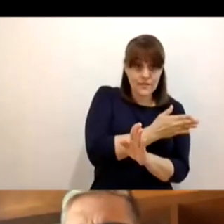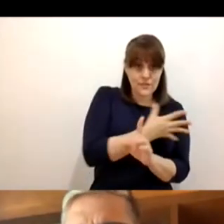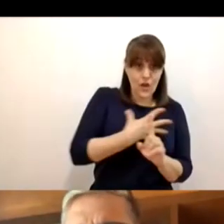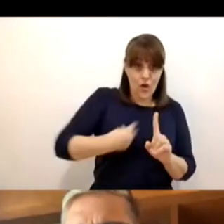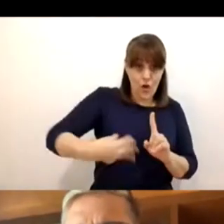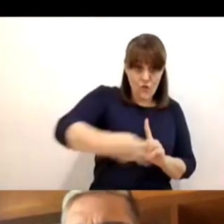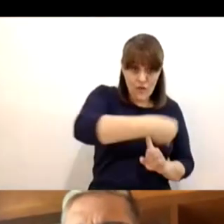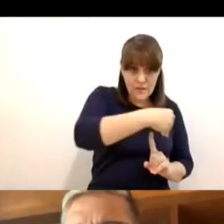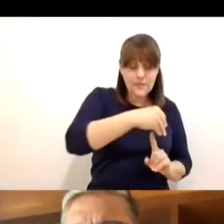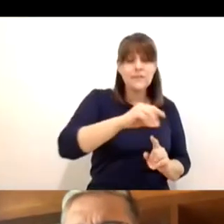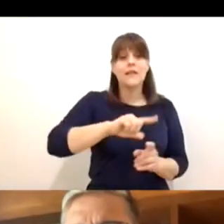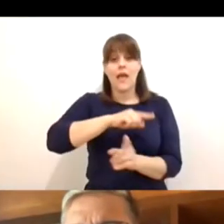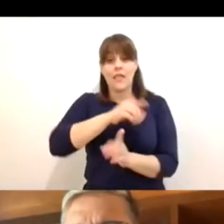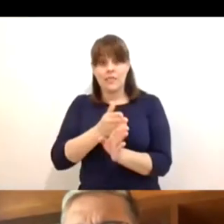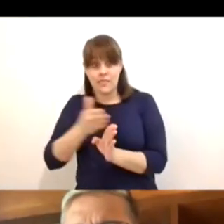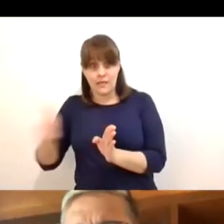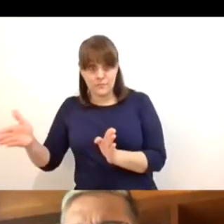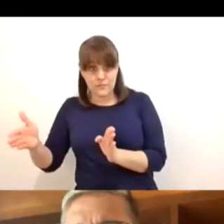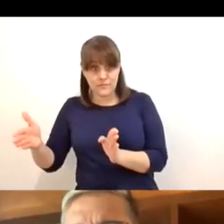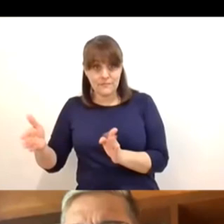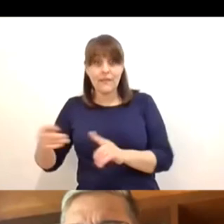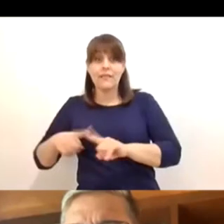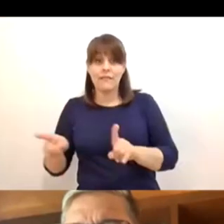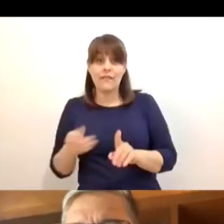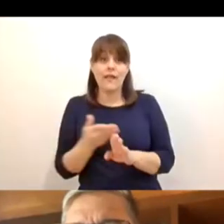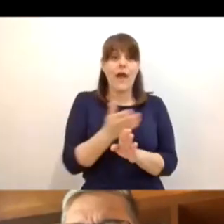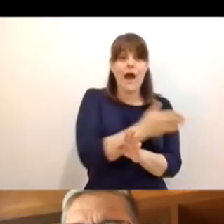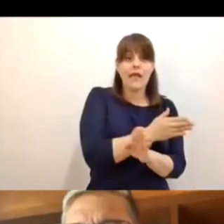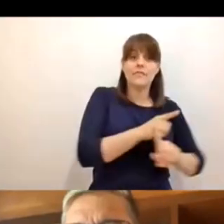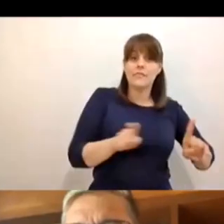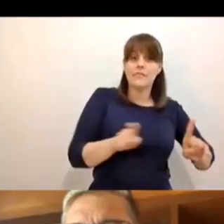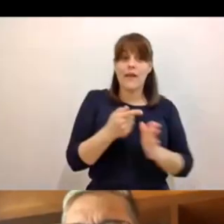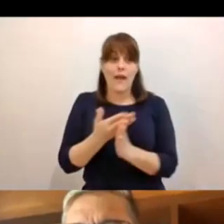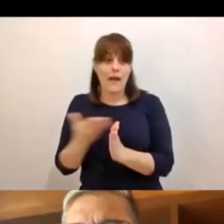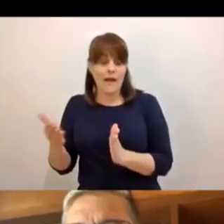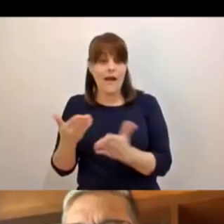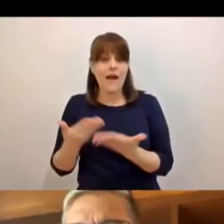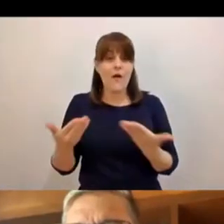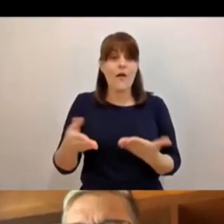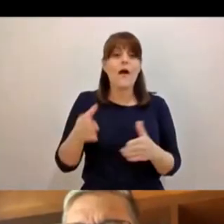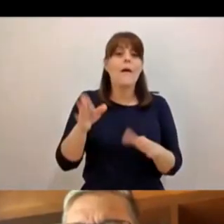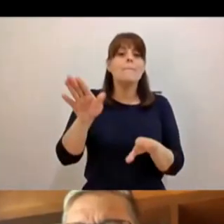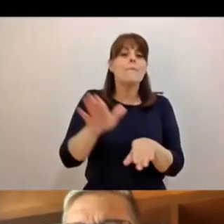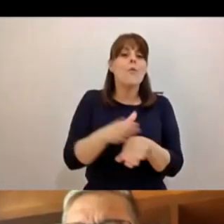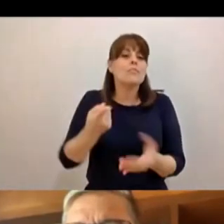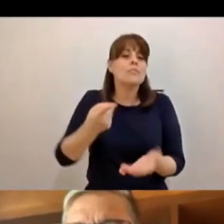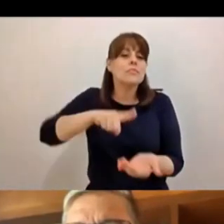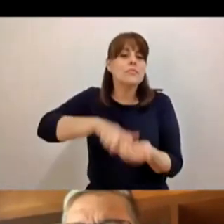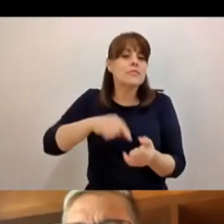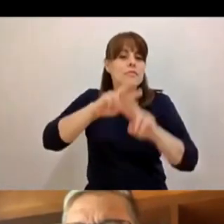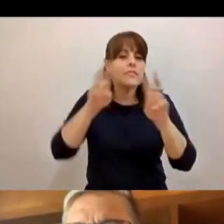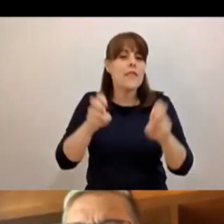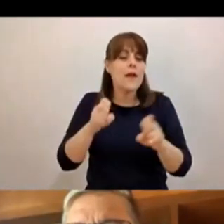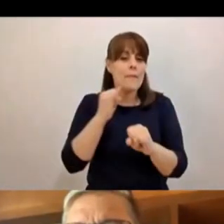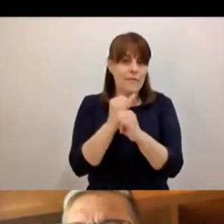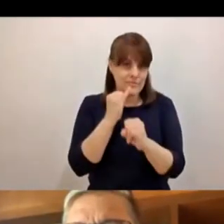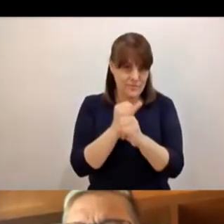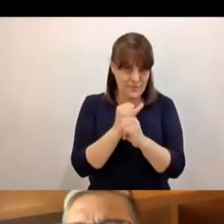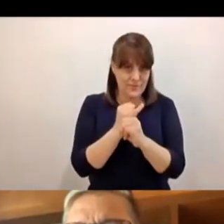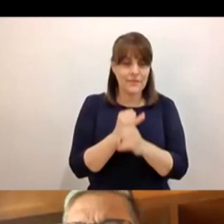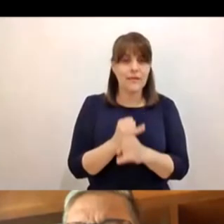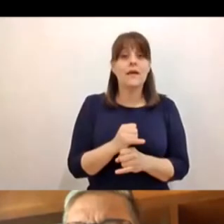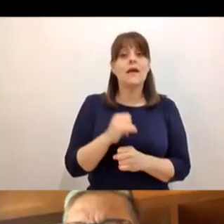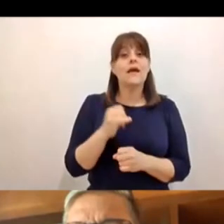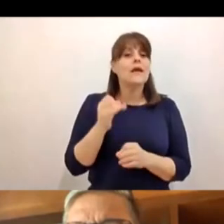a aprendizaje digital. El noveno punto, y esto es algo muy importante, es que se aprendió